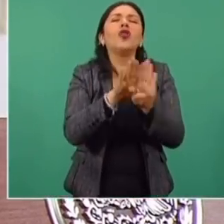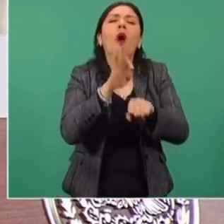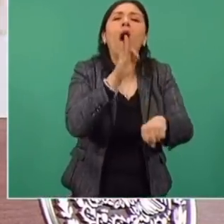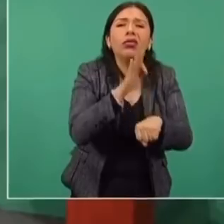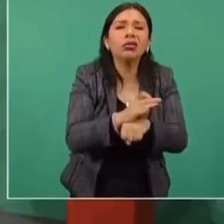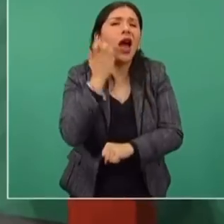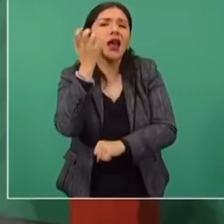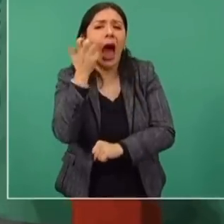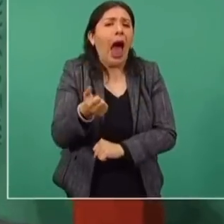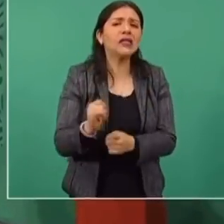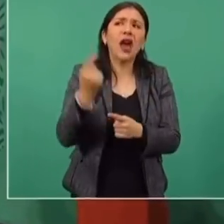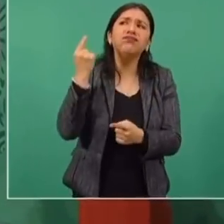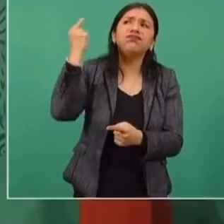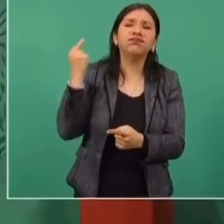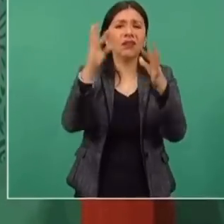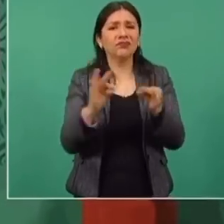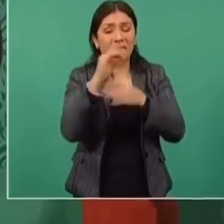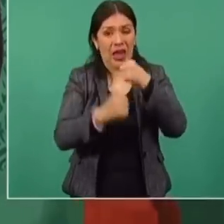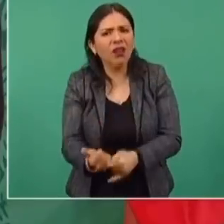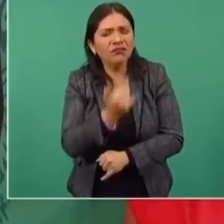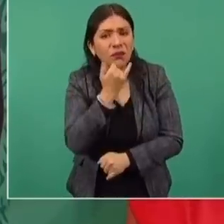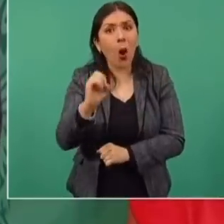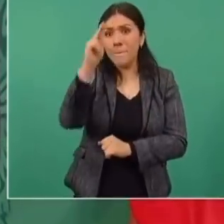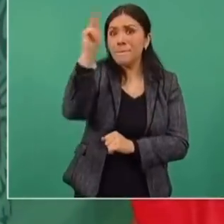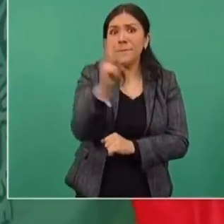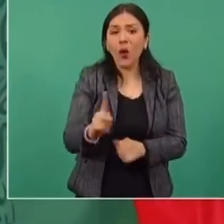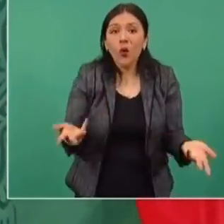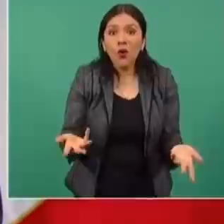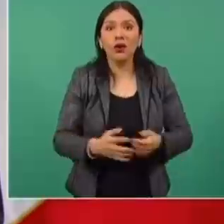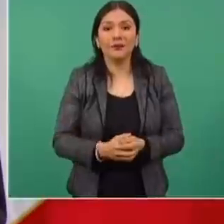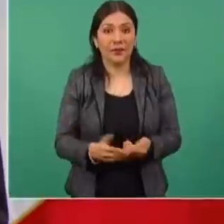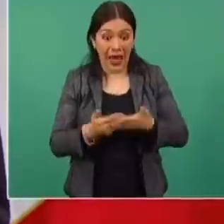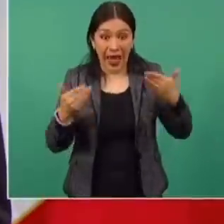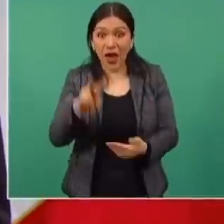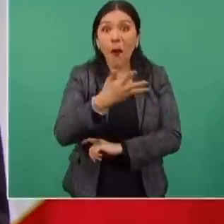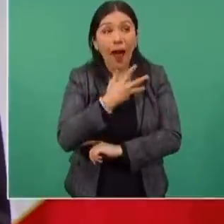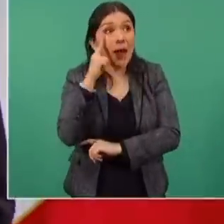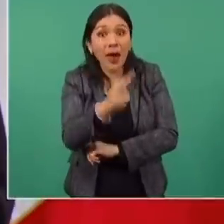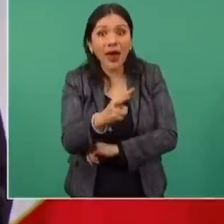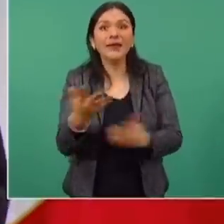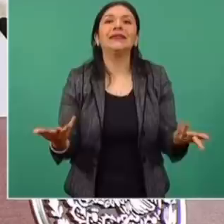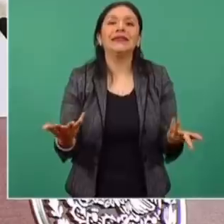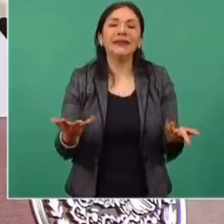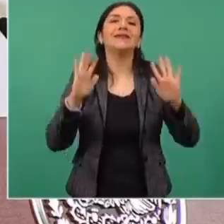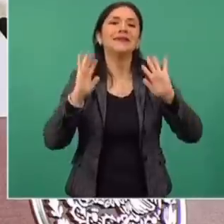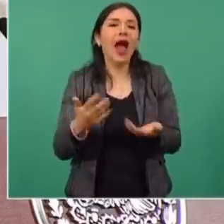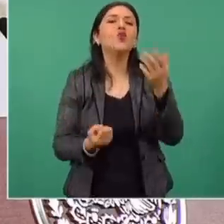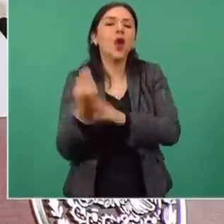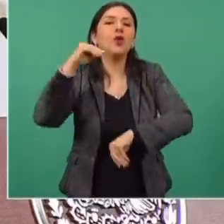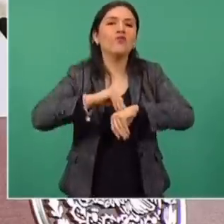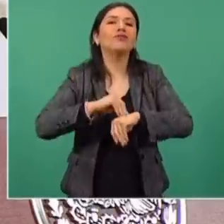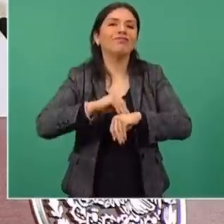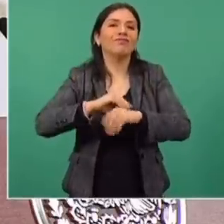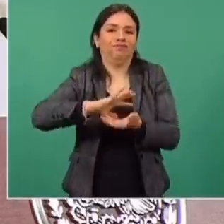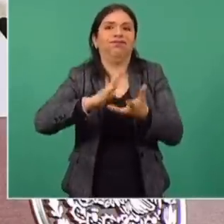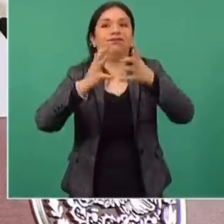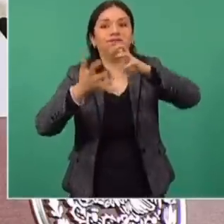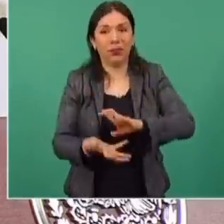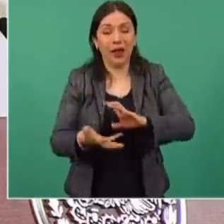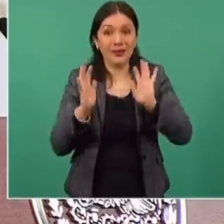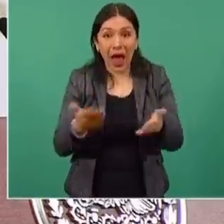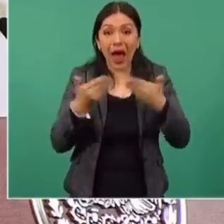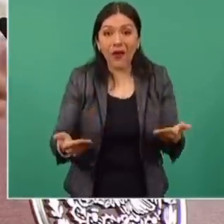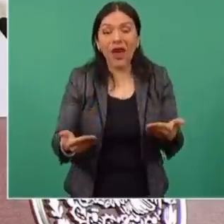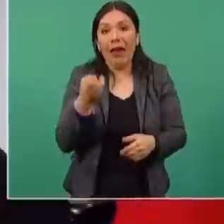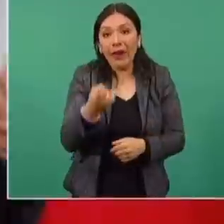manifestó, se expresó en el año 2000. Ahora que de verdad hay un cambio o se está llevando a la práctica una transformación, pues